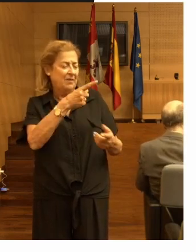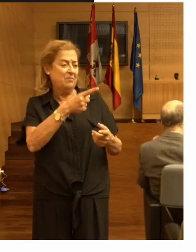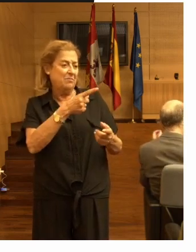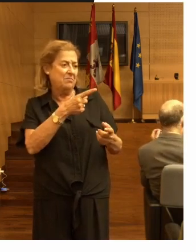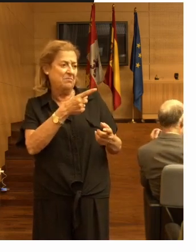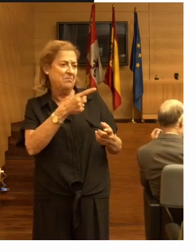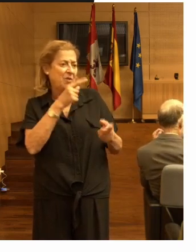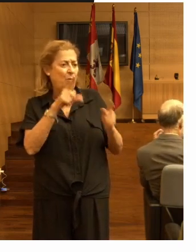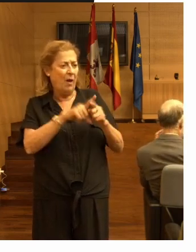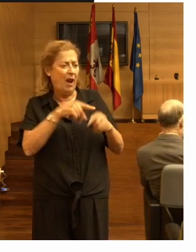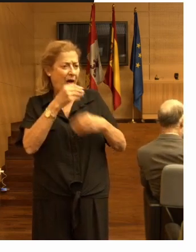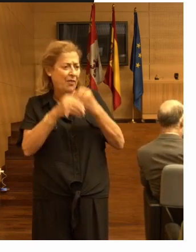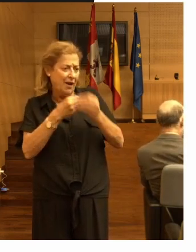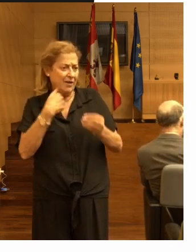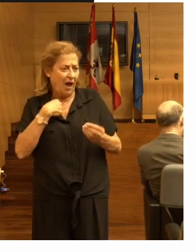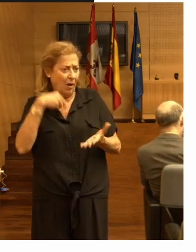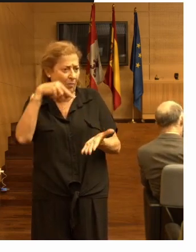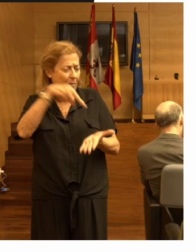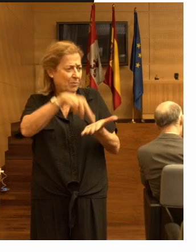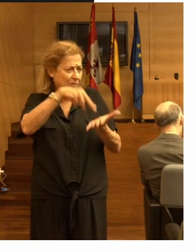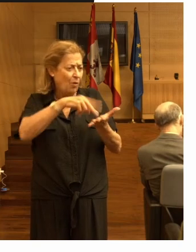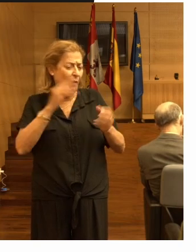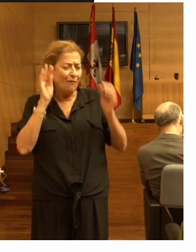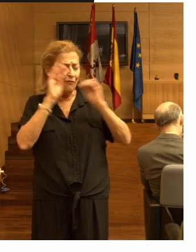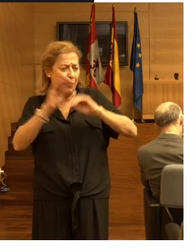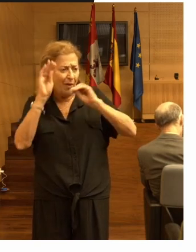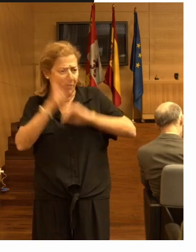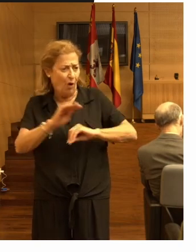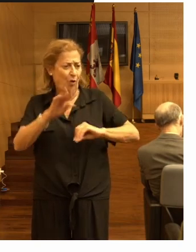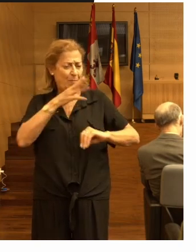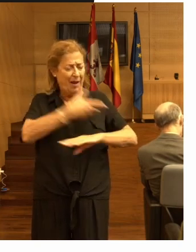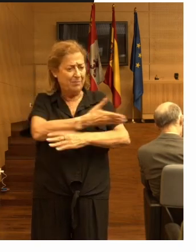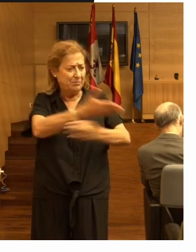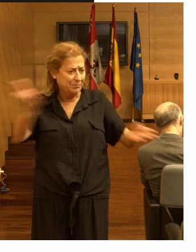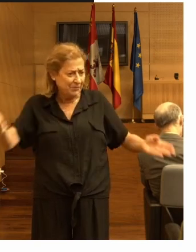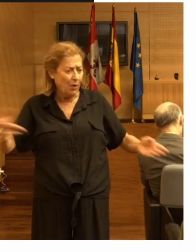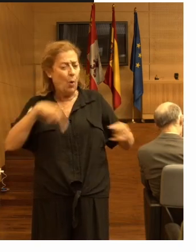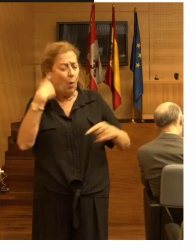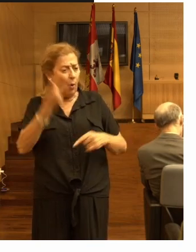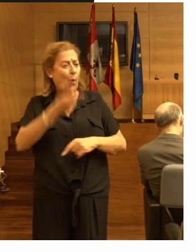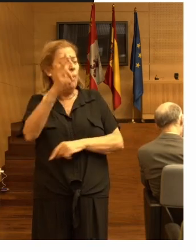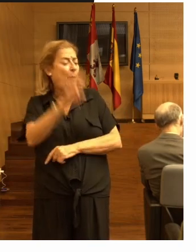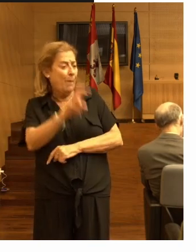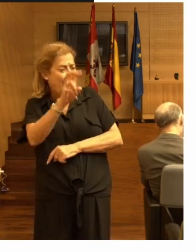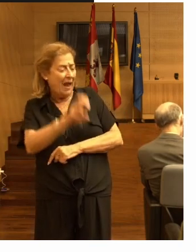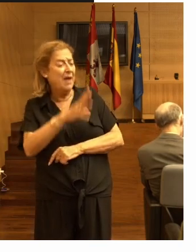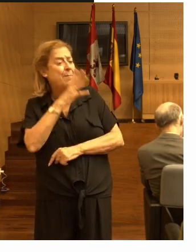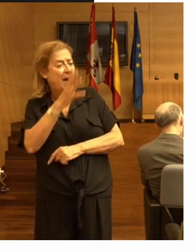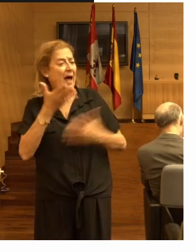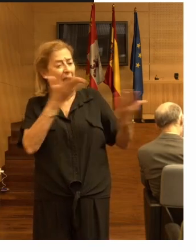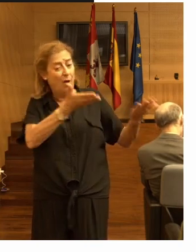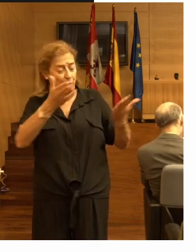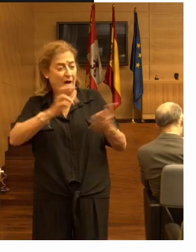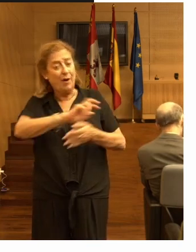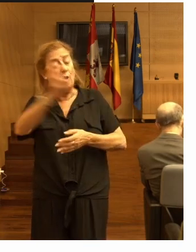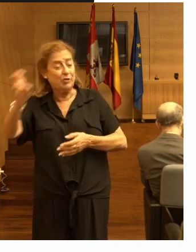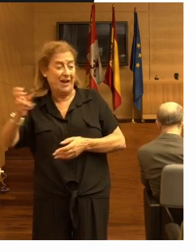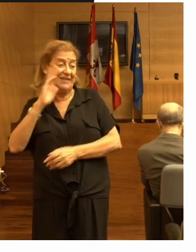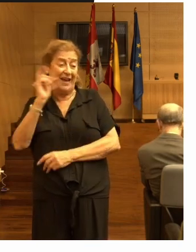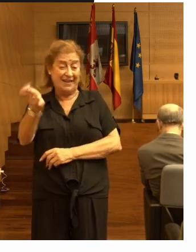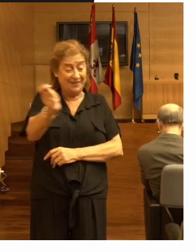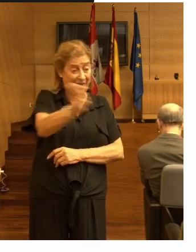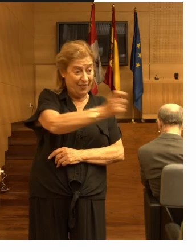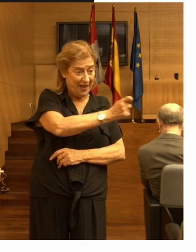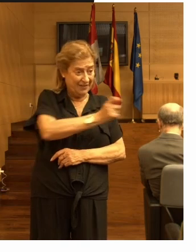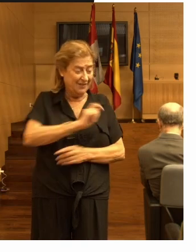implantado esa formación y que luego han servido para ayudar a otras residencias han